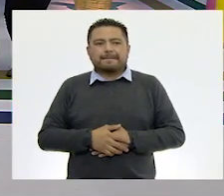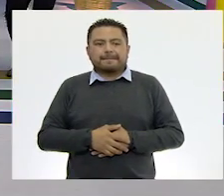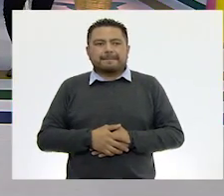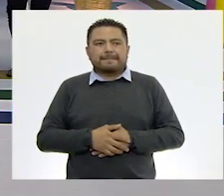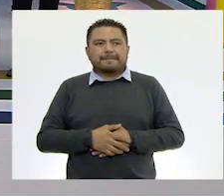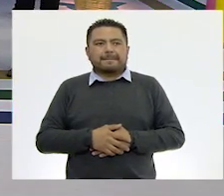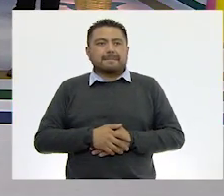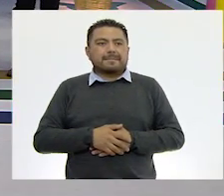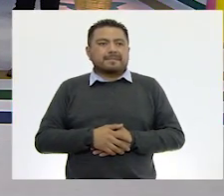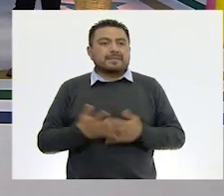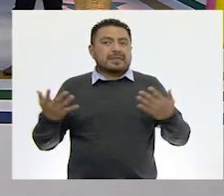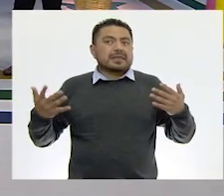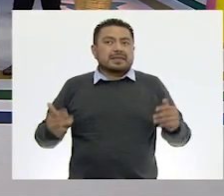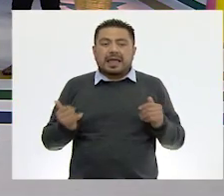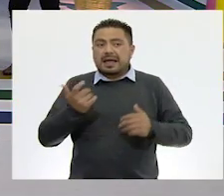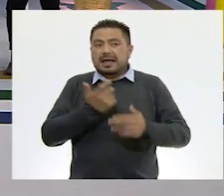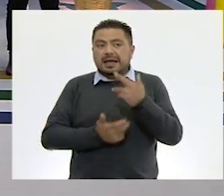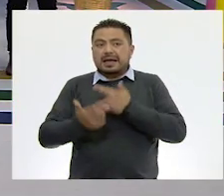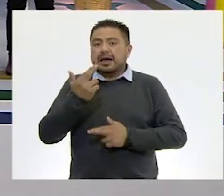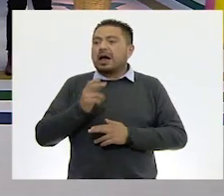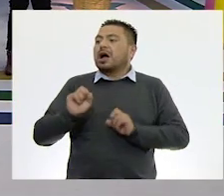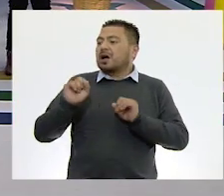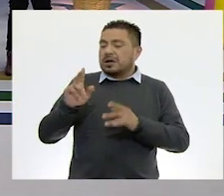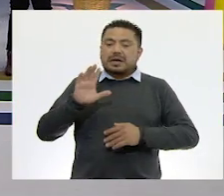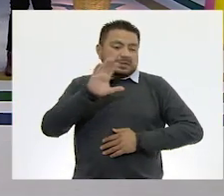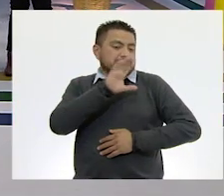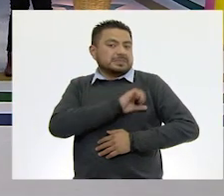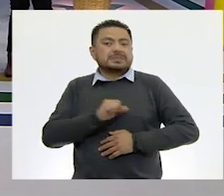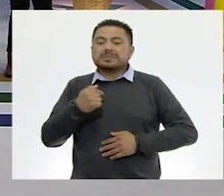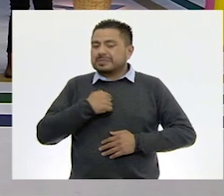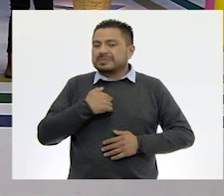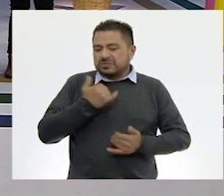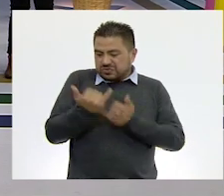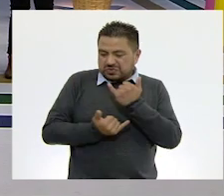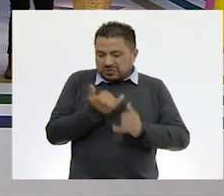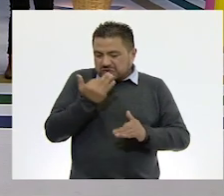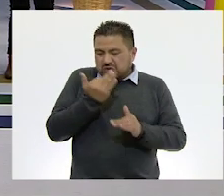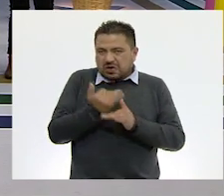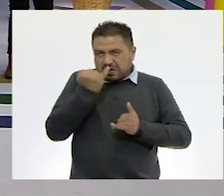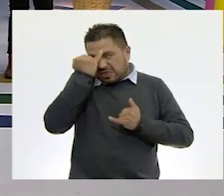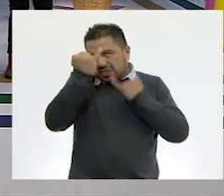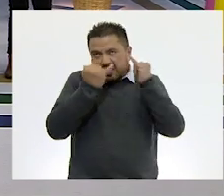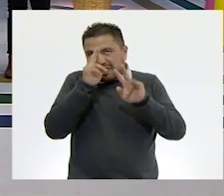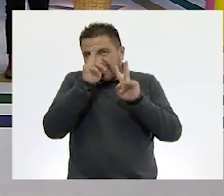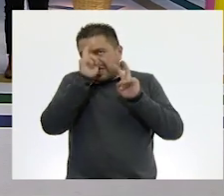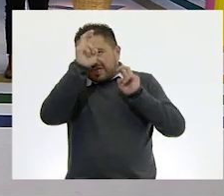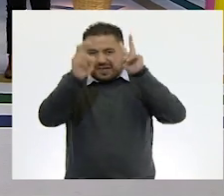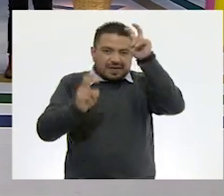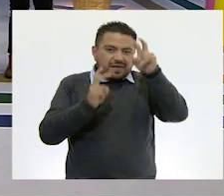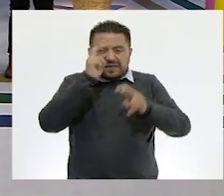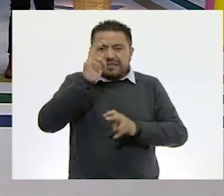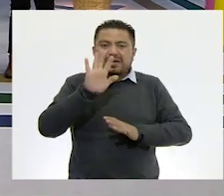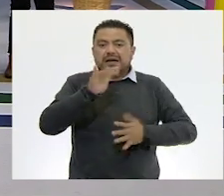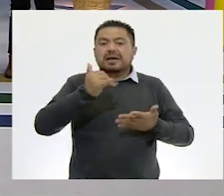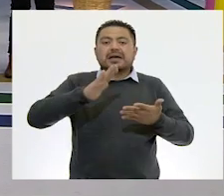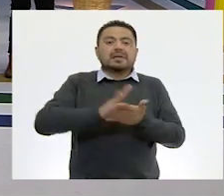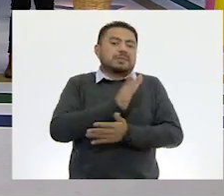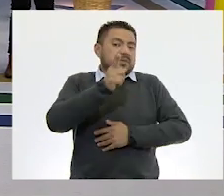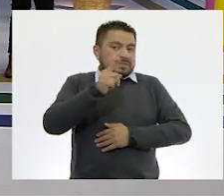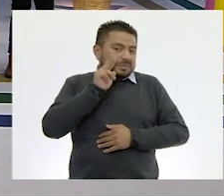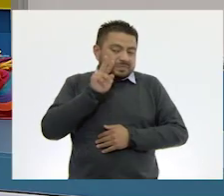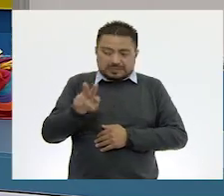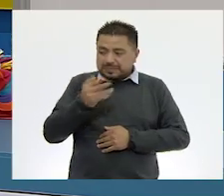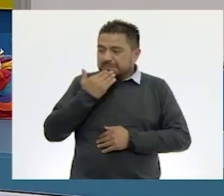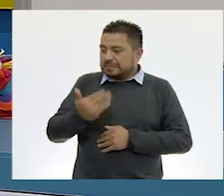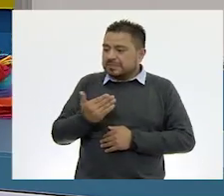¡Ya llegamos! Ok, me encanta que juguemos con nuestra imaginación. Y fíjense muy